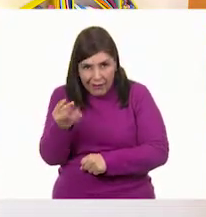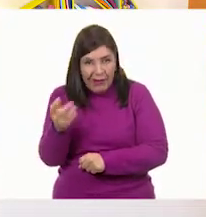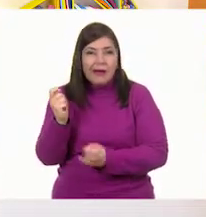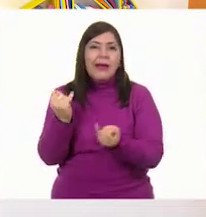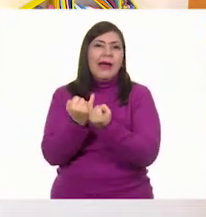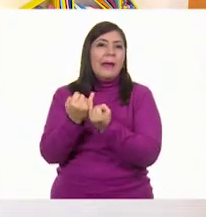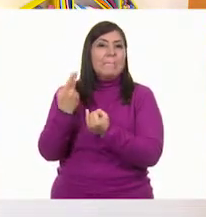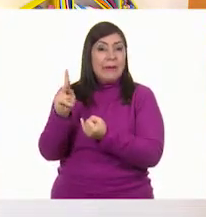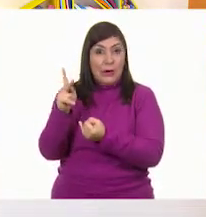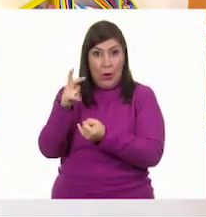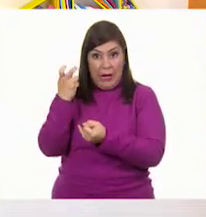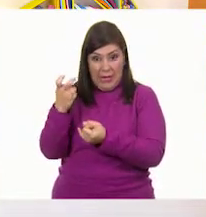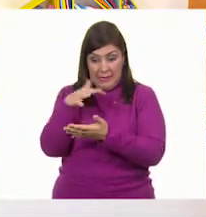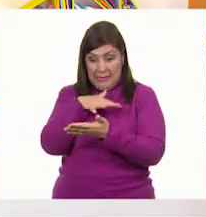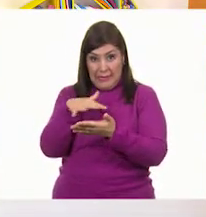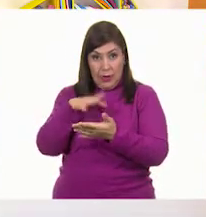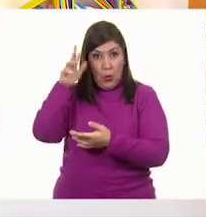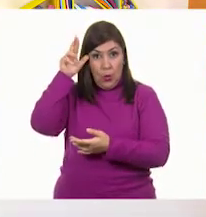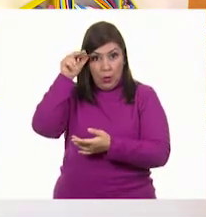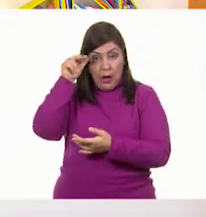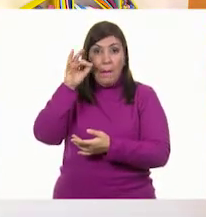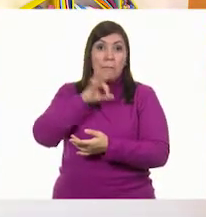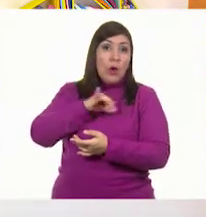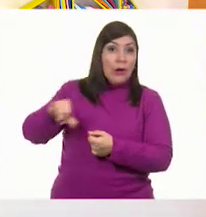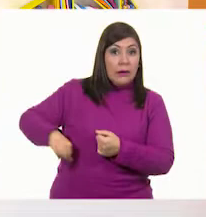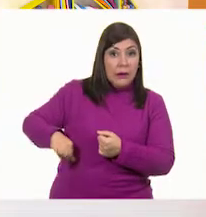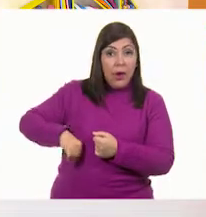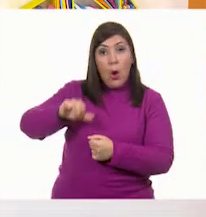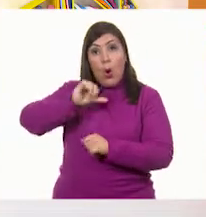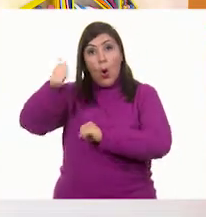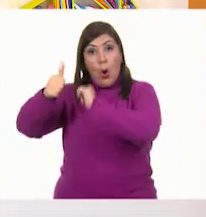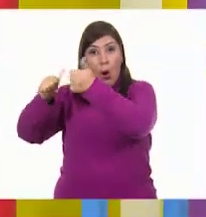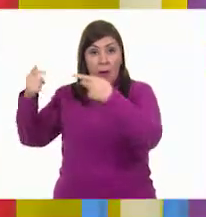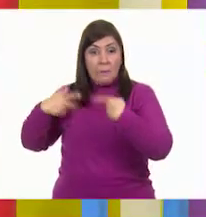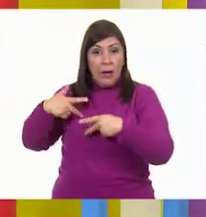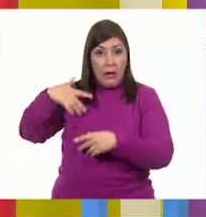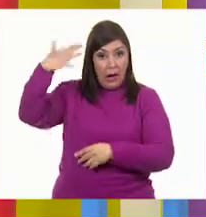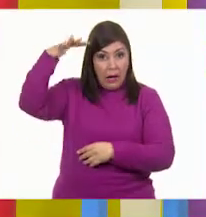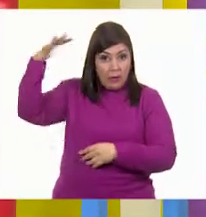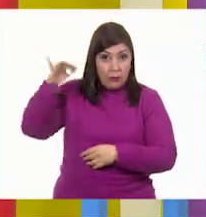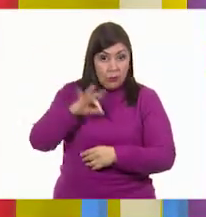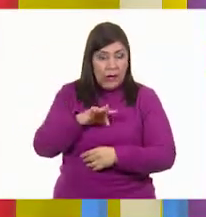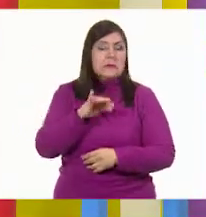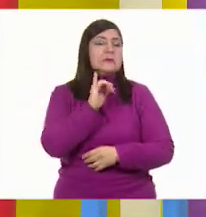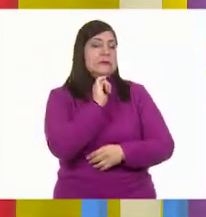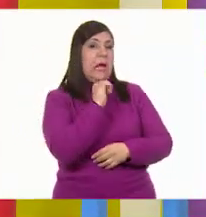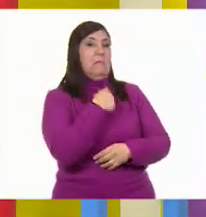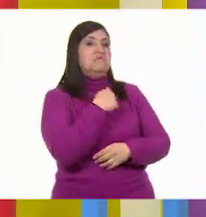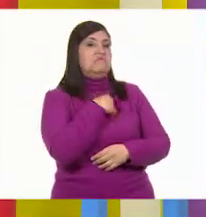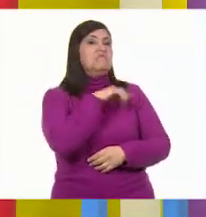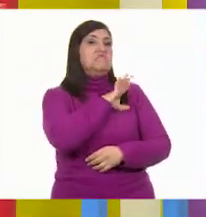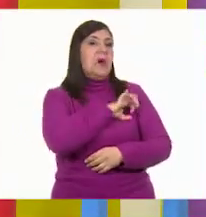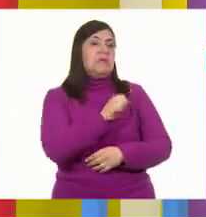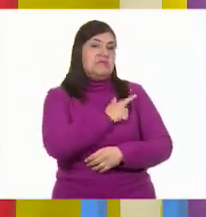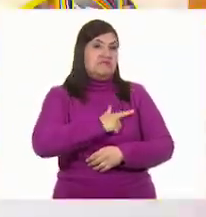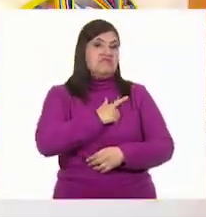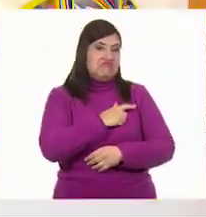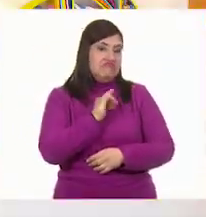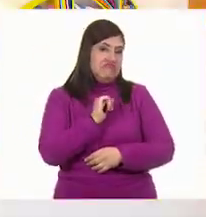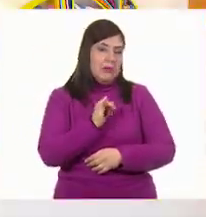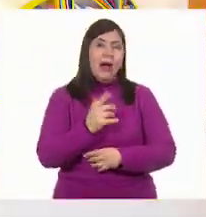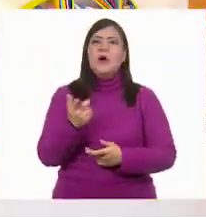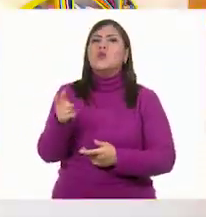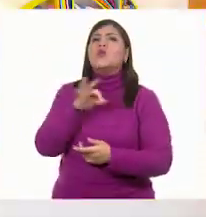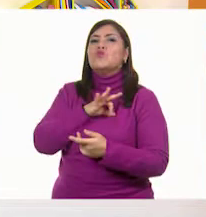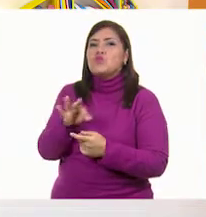del conejo le interese también a una persona mayor? Ah, claro. A mí me encantó, imagínese. Sí, se la pueden leer a